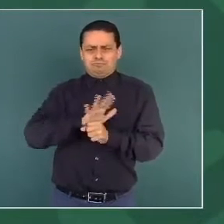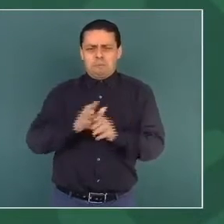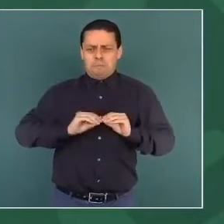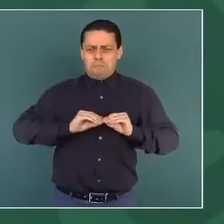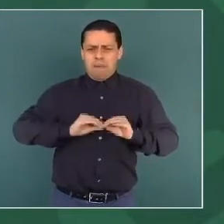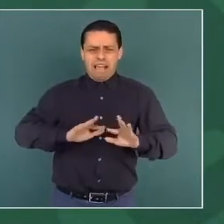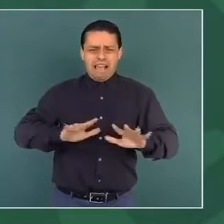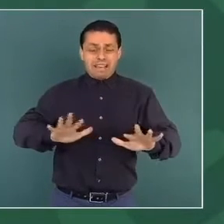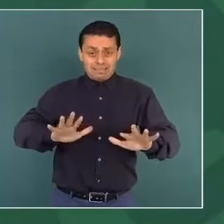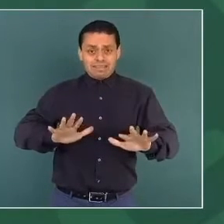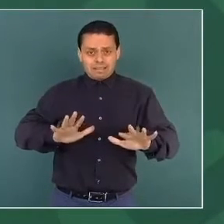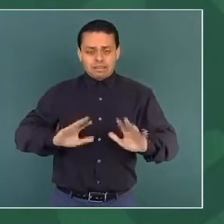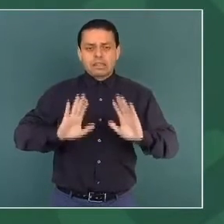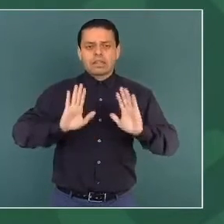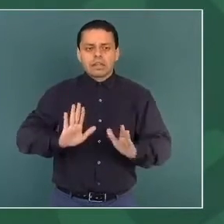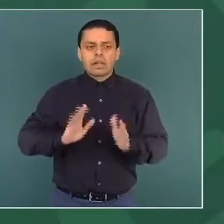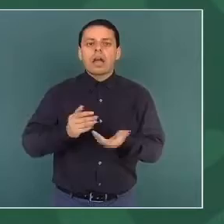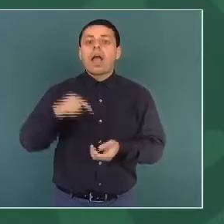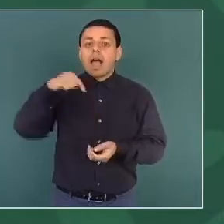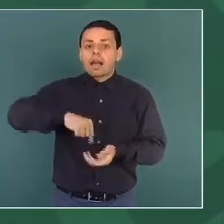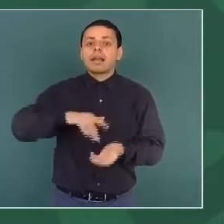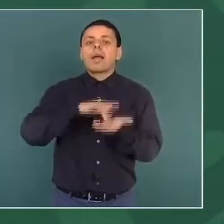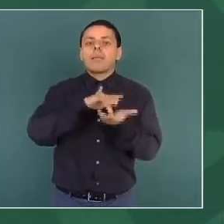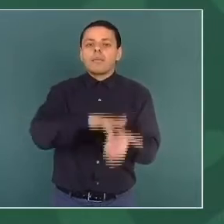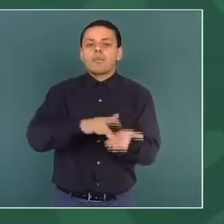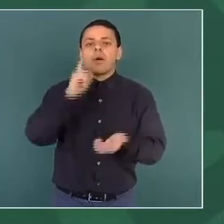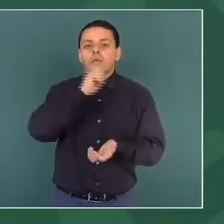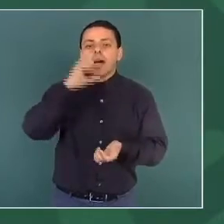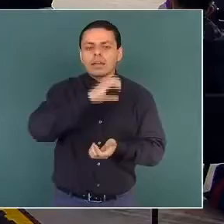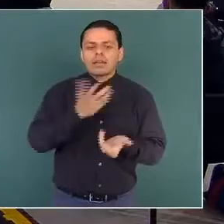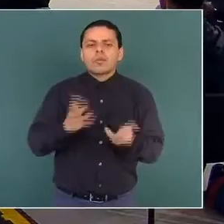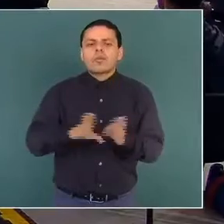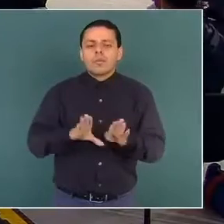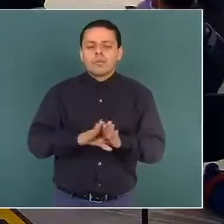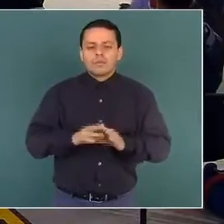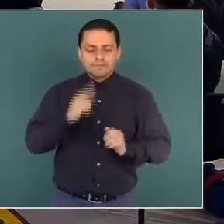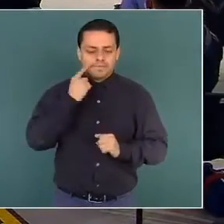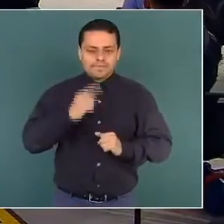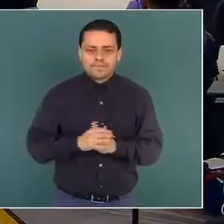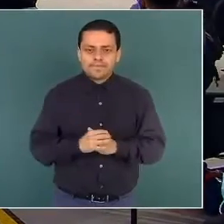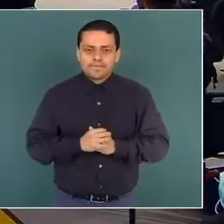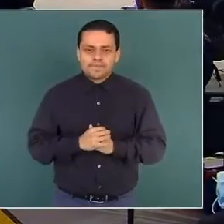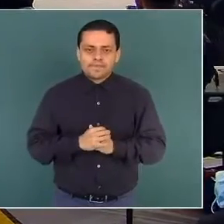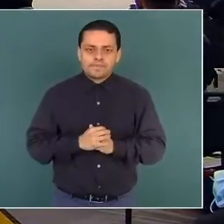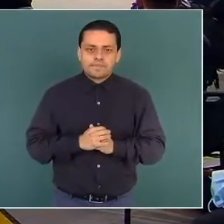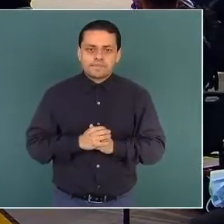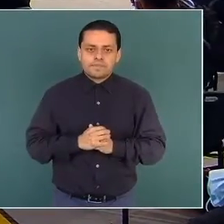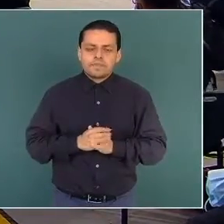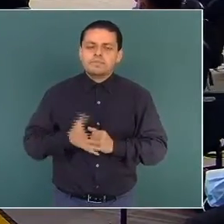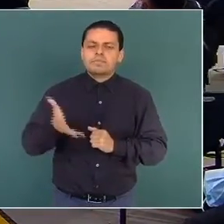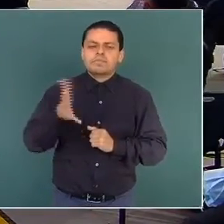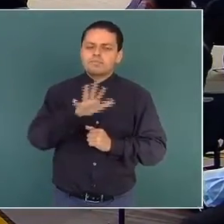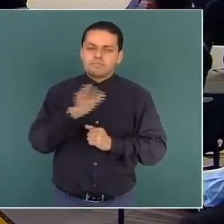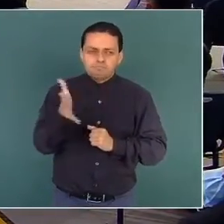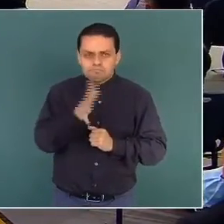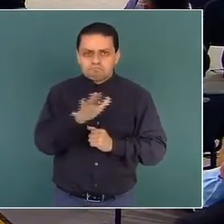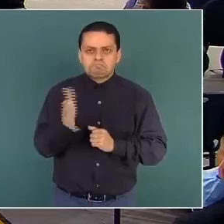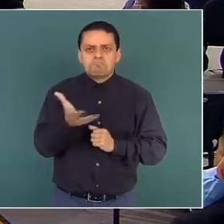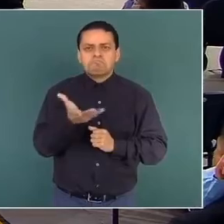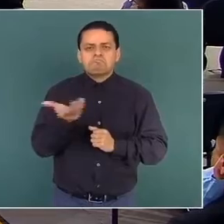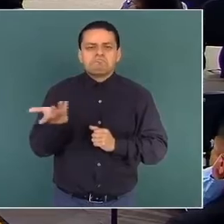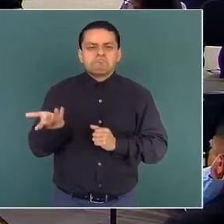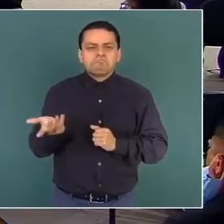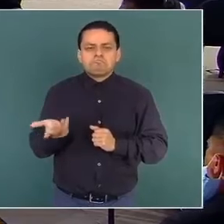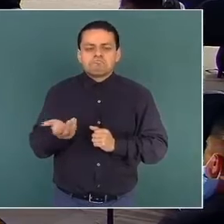aquí, en Aguascalientes, se han otorgado alrededor de